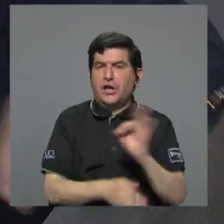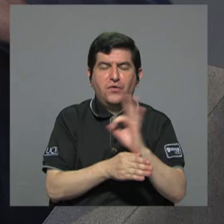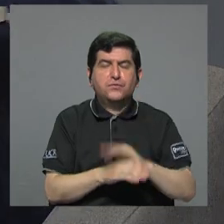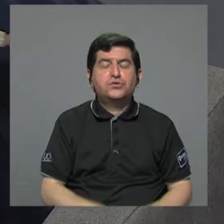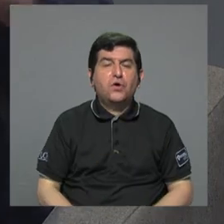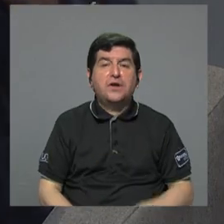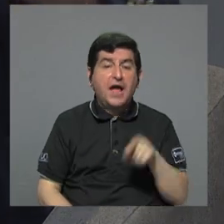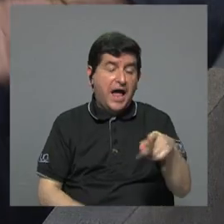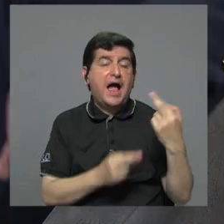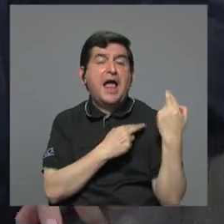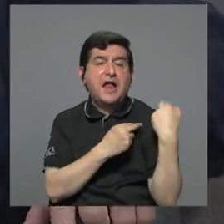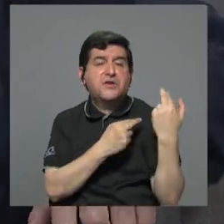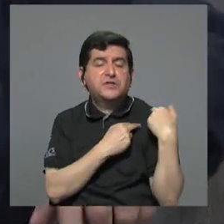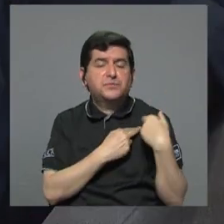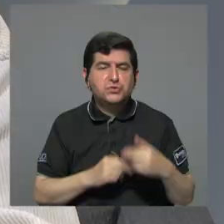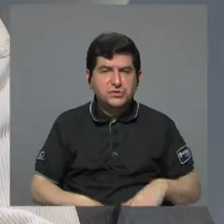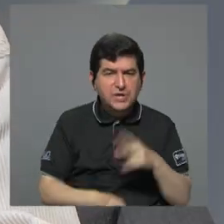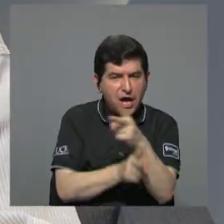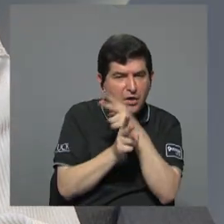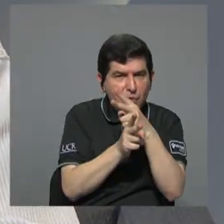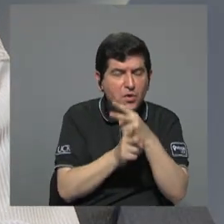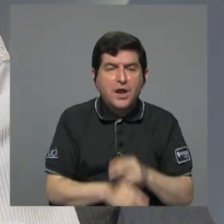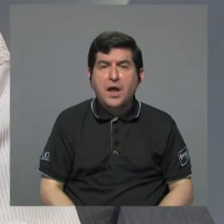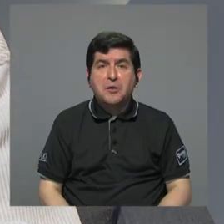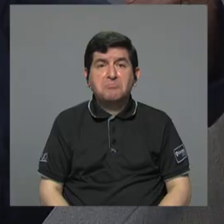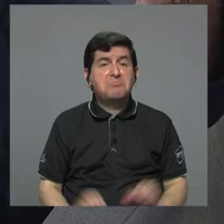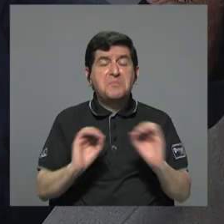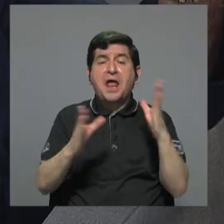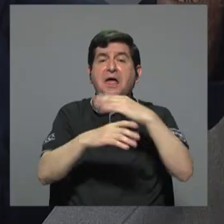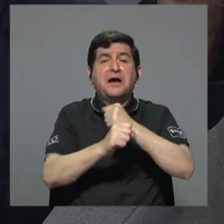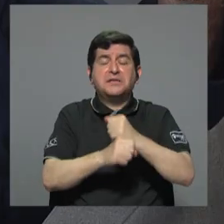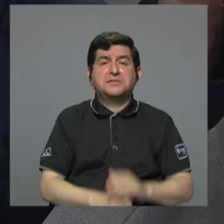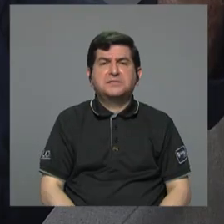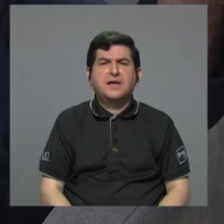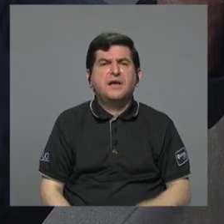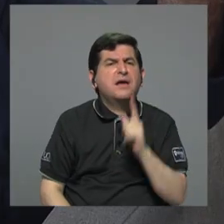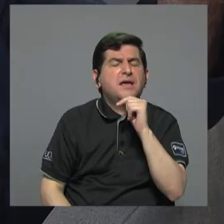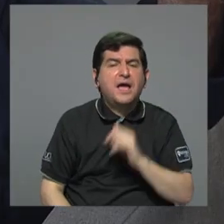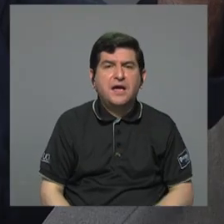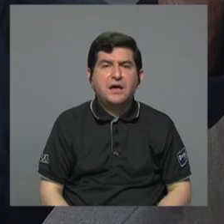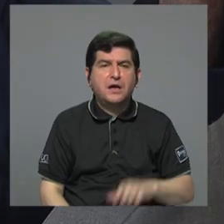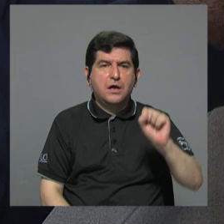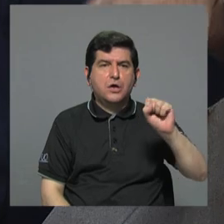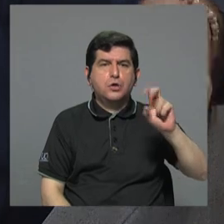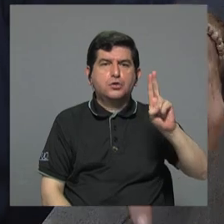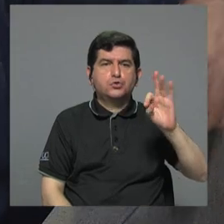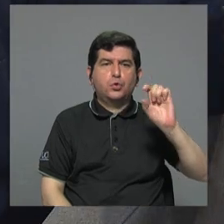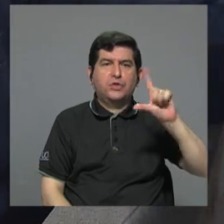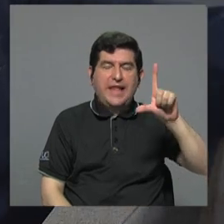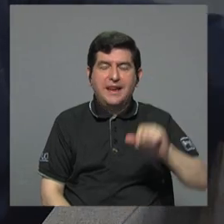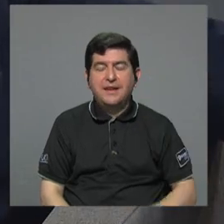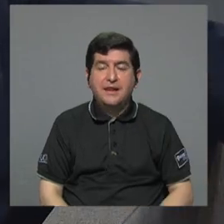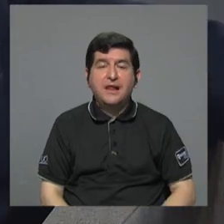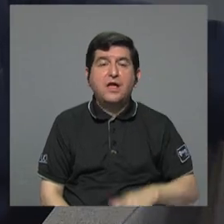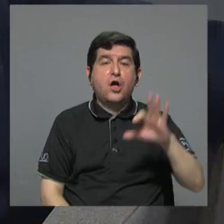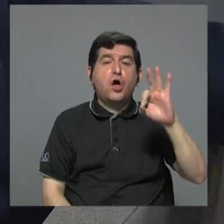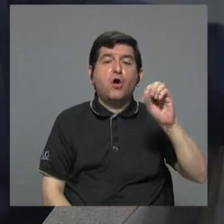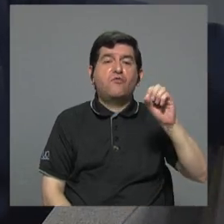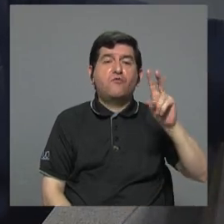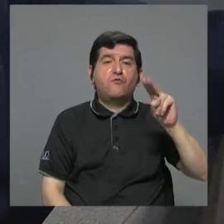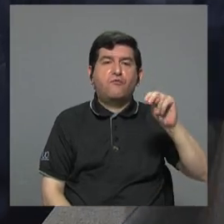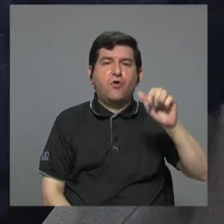revisar eso está pintado en la pared ¿cuál es? ya hay la SUTEL y nosotros FONATEL tiene